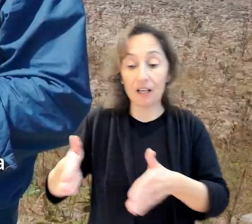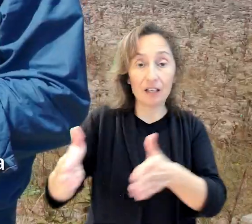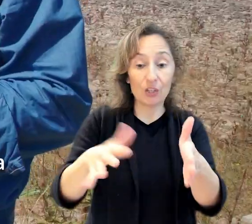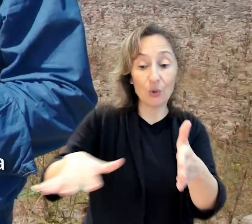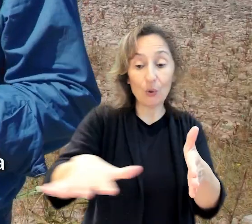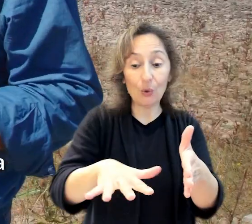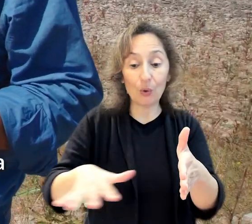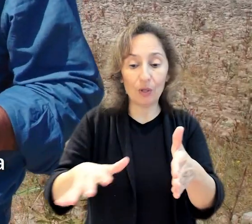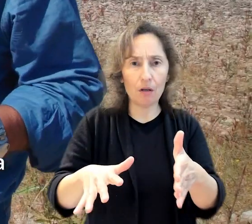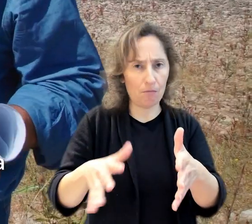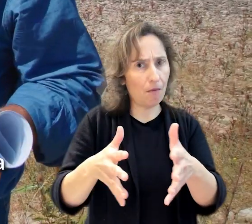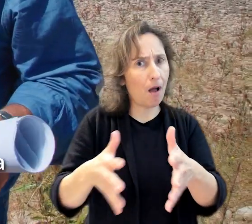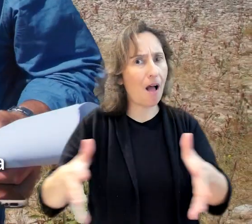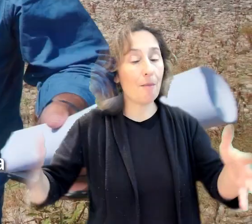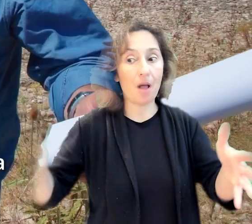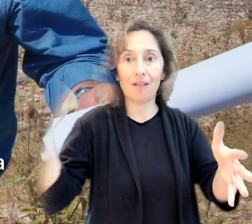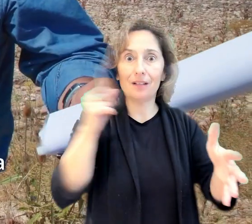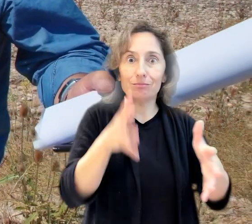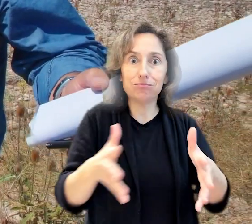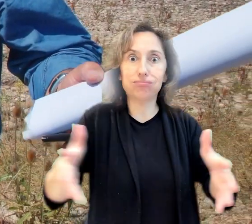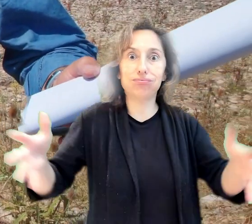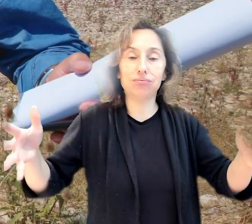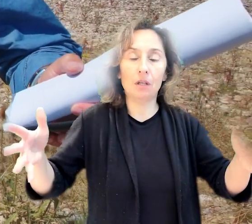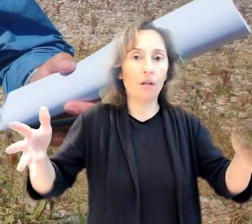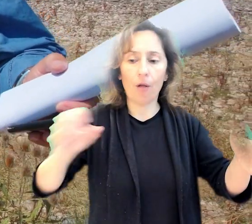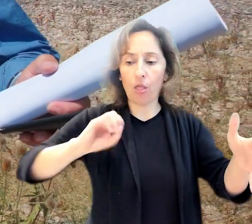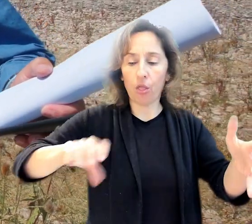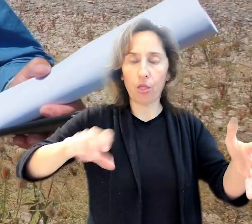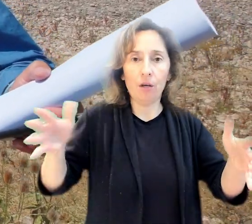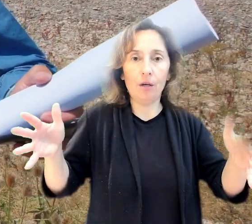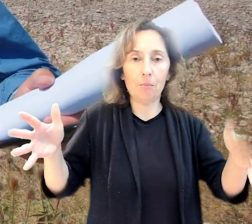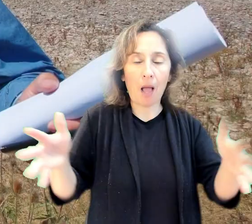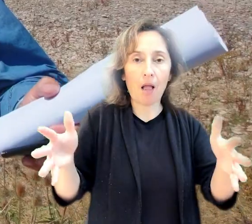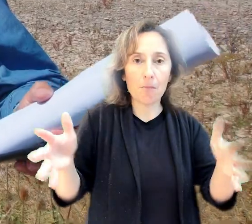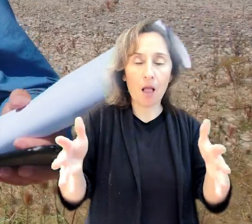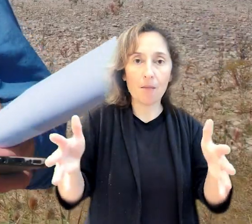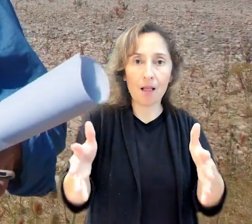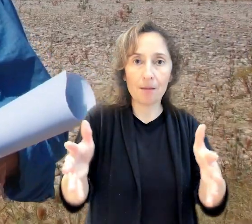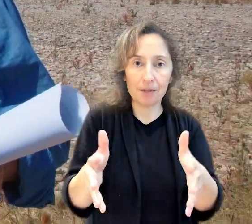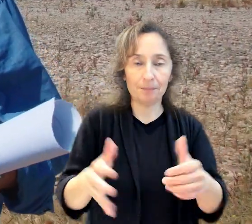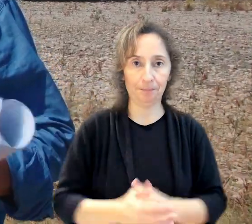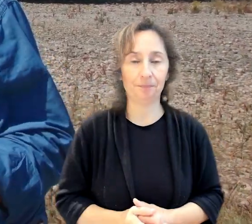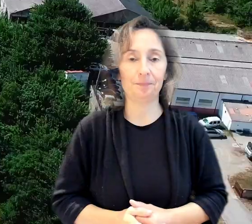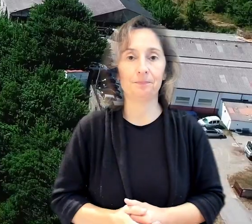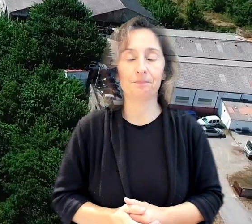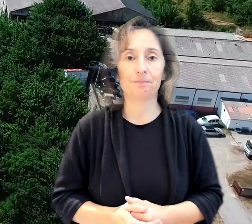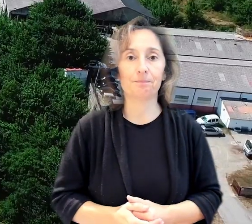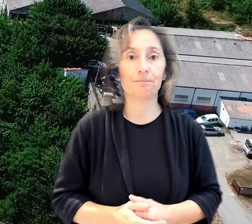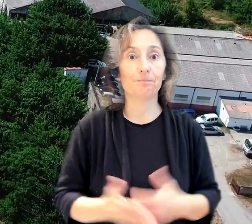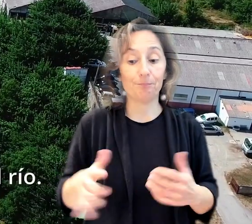que una zona amplia que había en la desembocadura de los dos ríos se redujo.